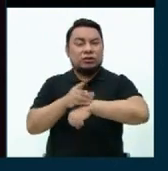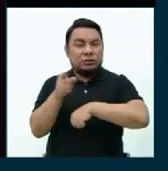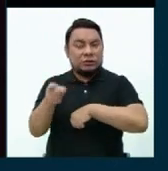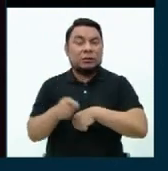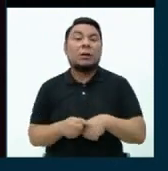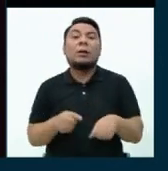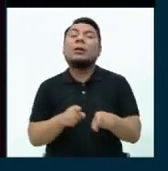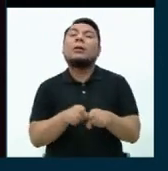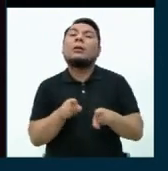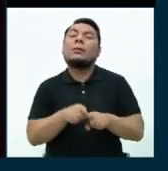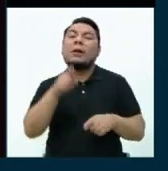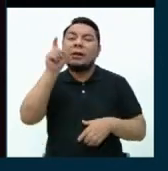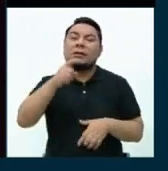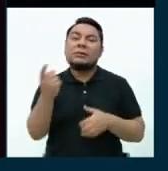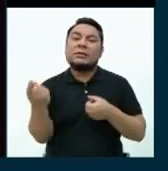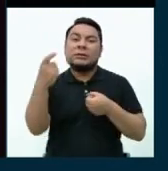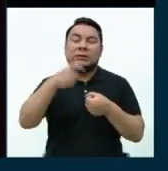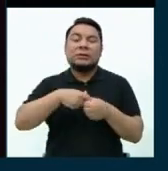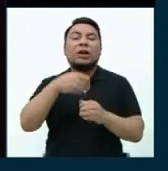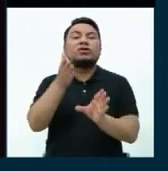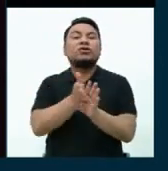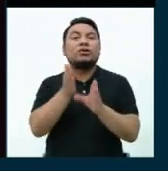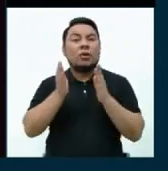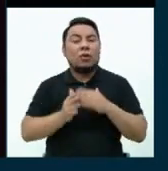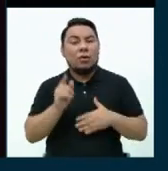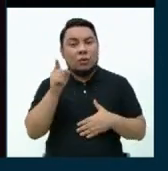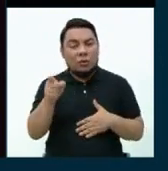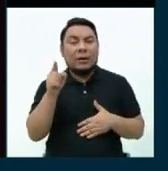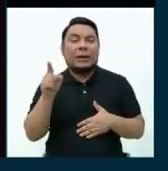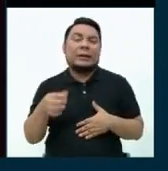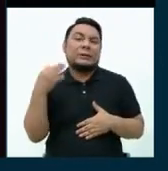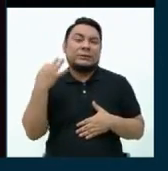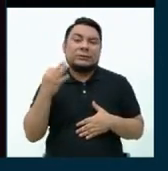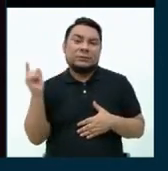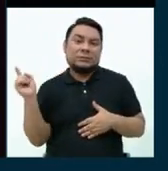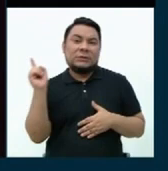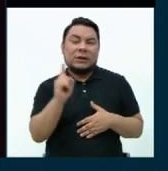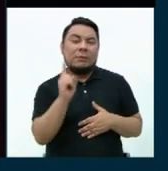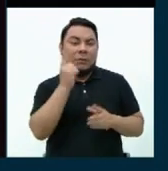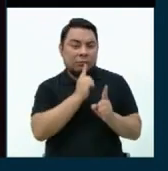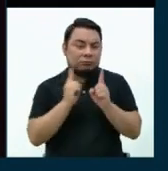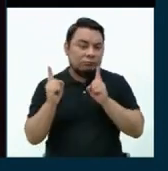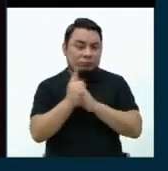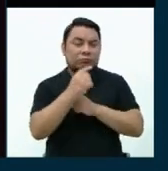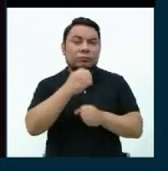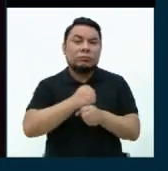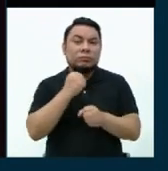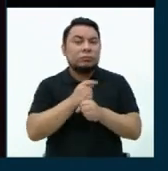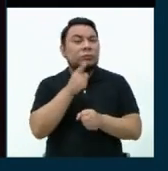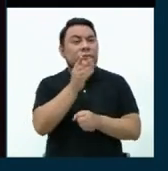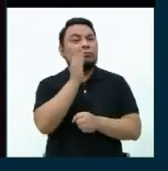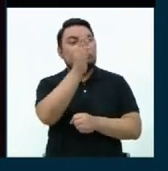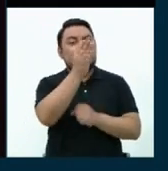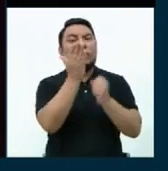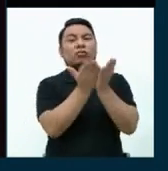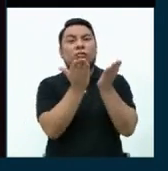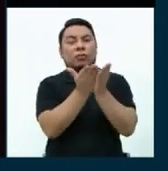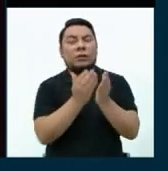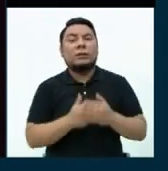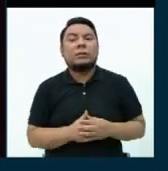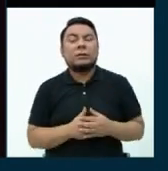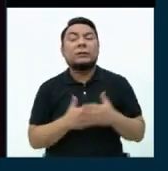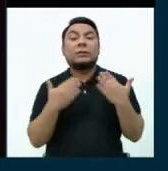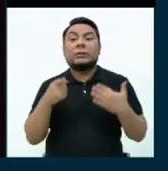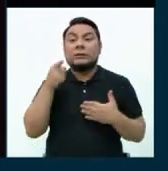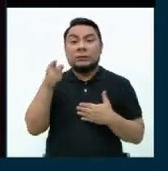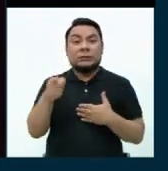también contar con la participación de los psicólogos, los cuales son los que siempre se encuentran en la primera línea en los centros educativos. Y en el